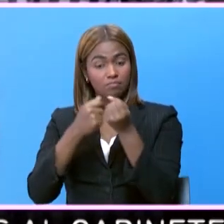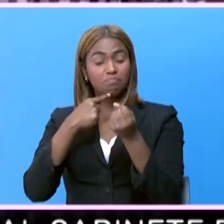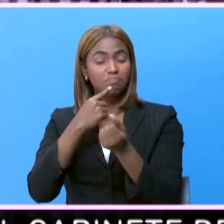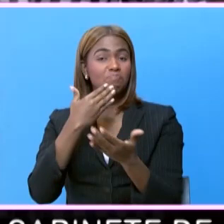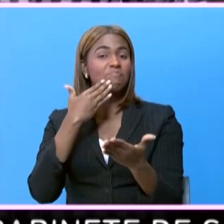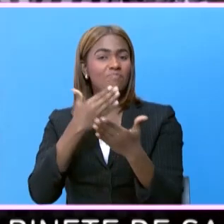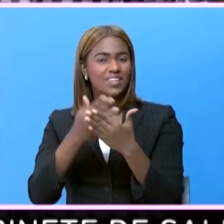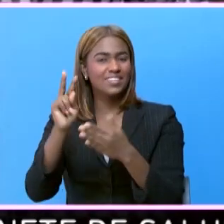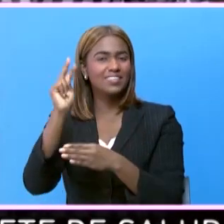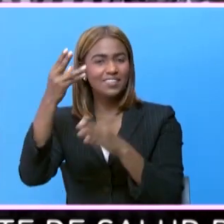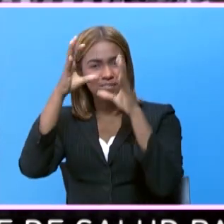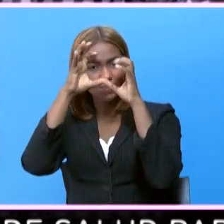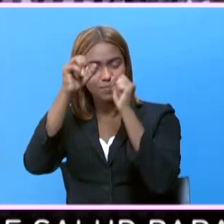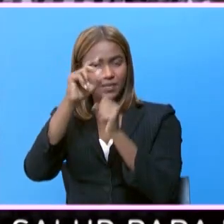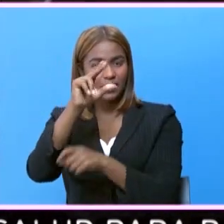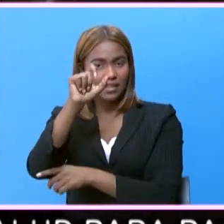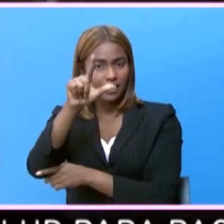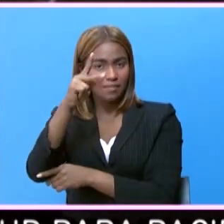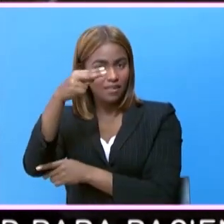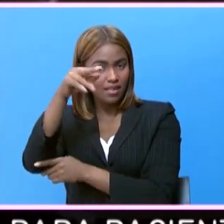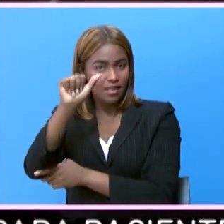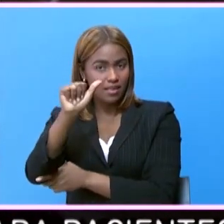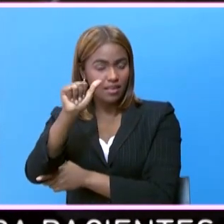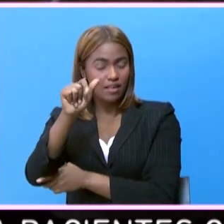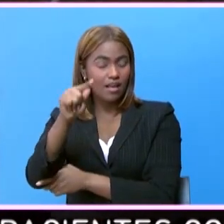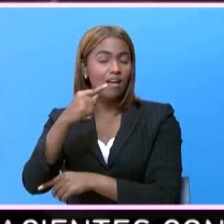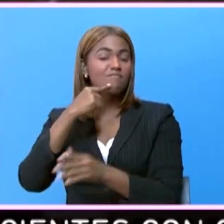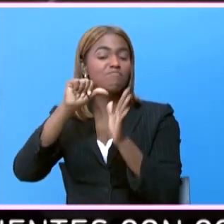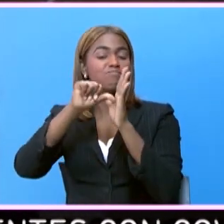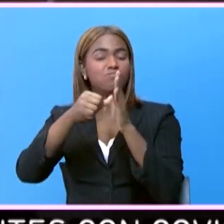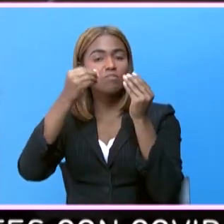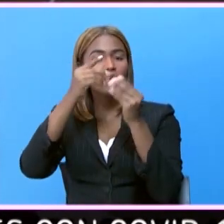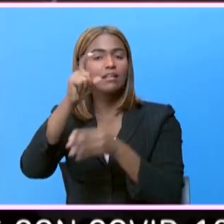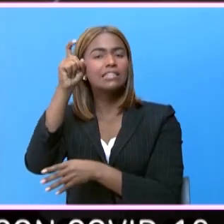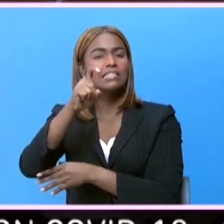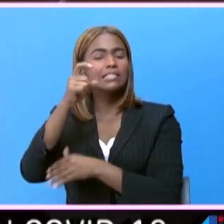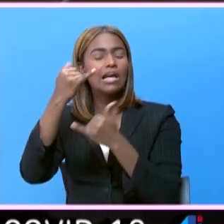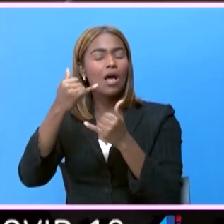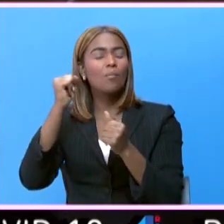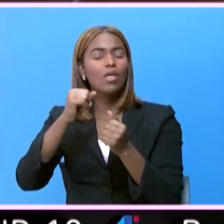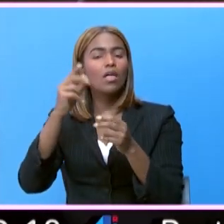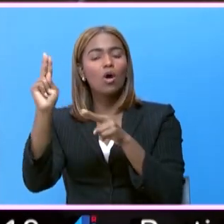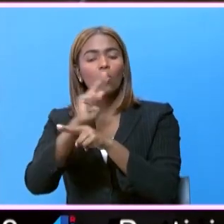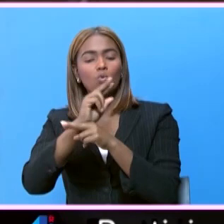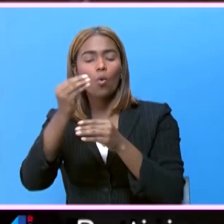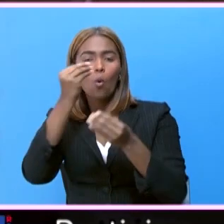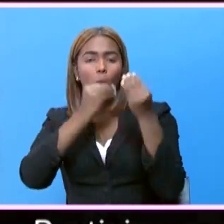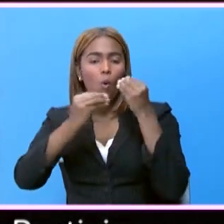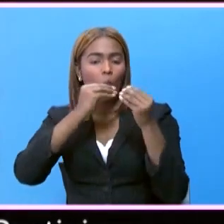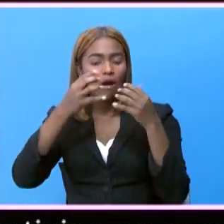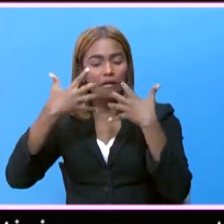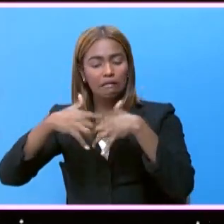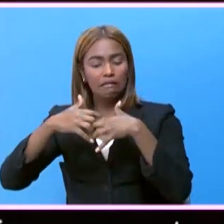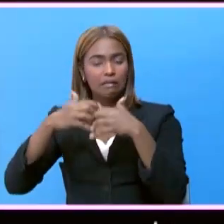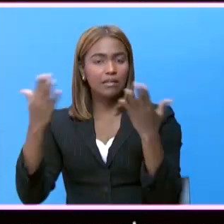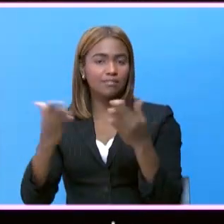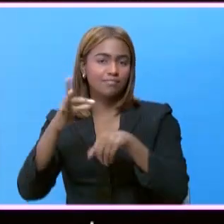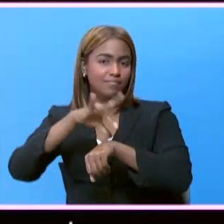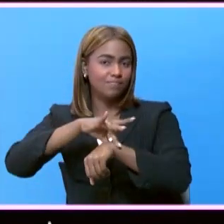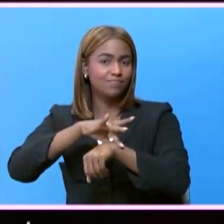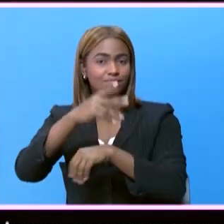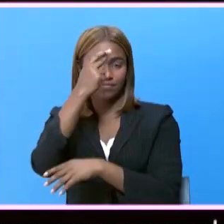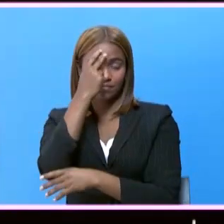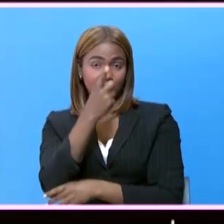valoró la Vicepresidenta Raquel Peña, quien reiteró la necesidad de consumir productos elaborados en el suelo